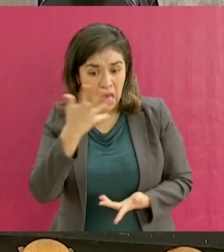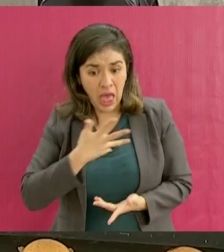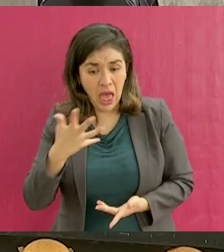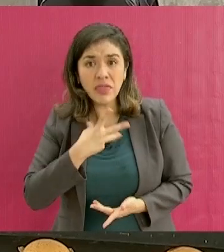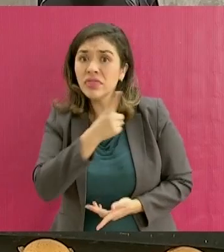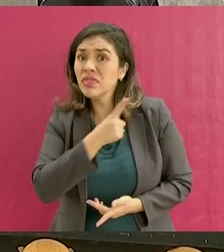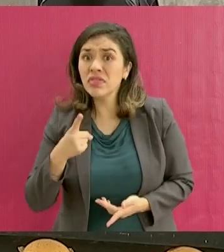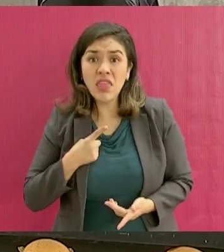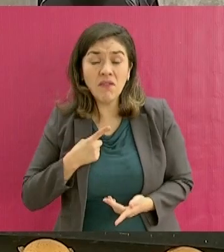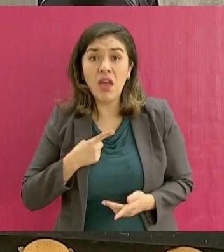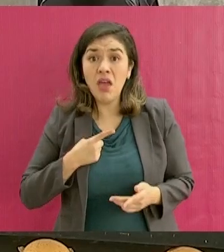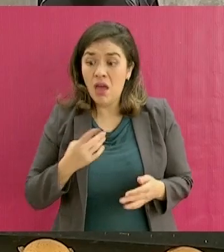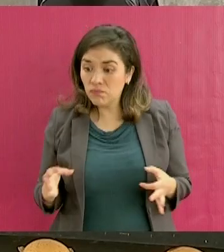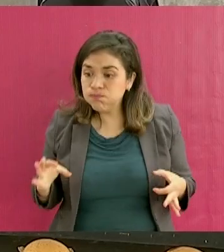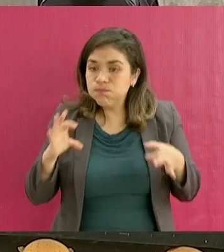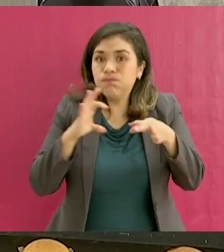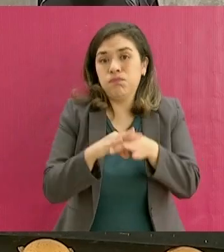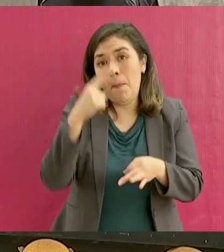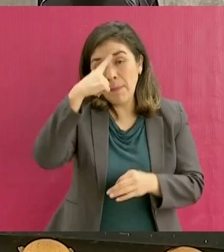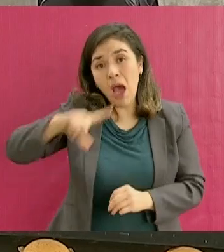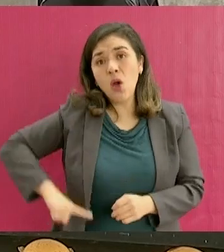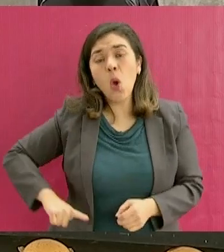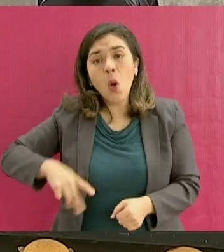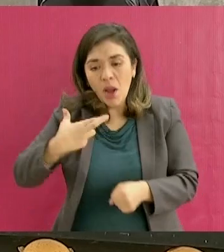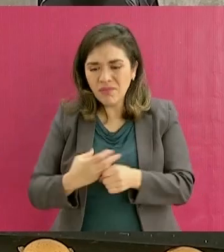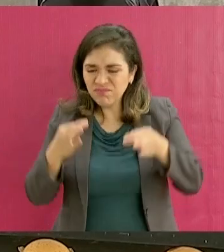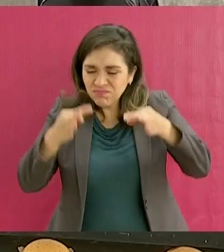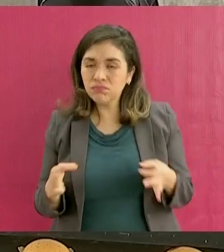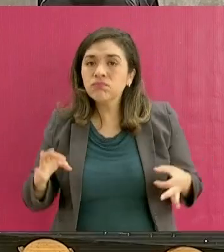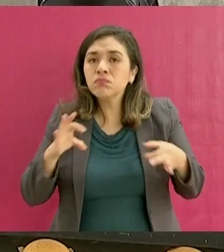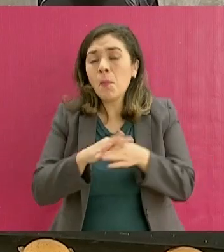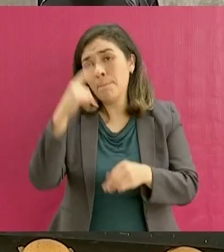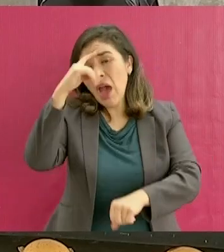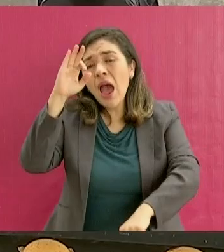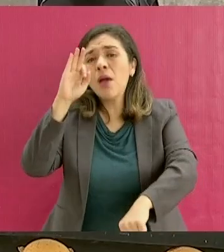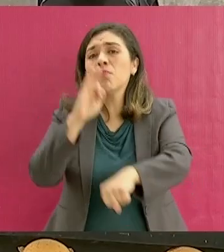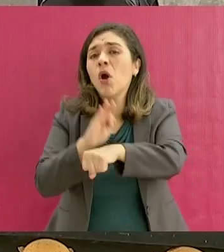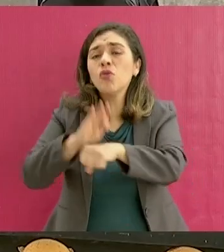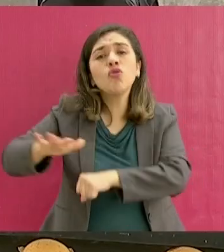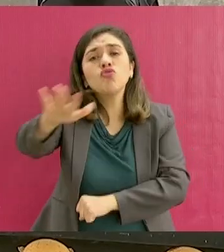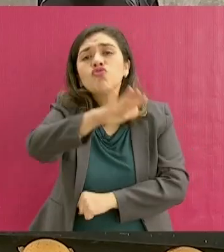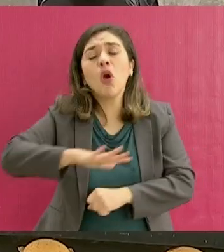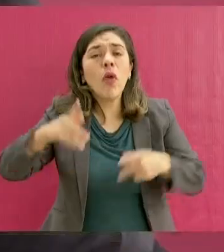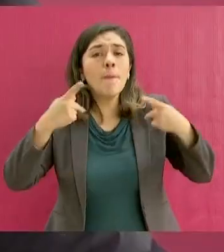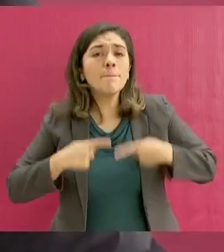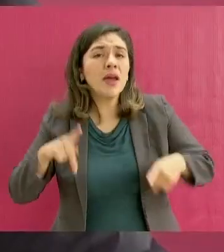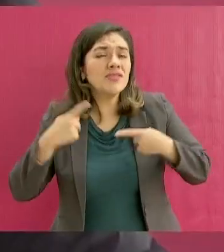que unirnos para gobernar en bien de todo el pueblo.